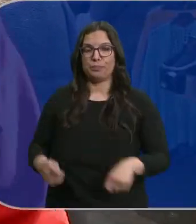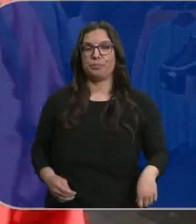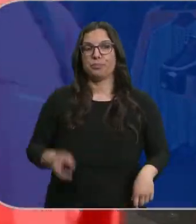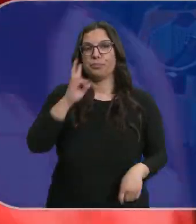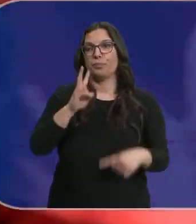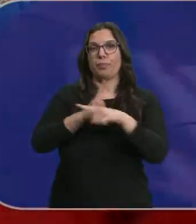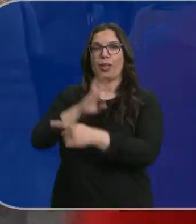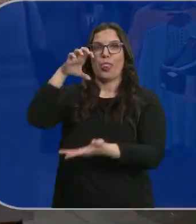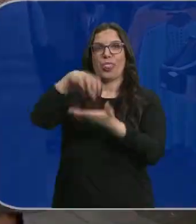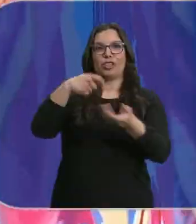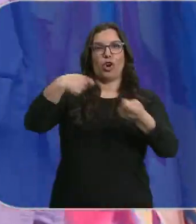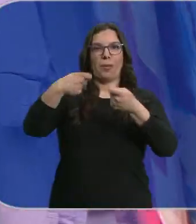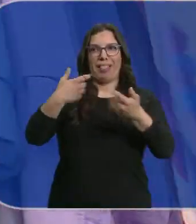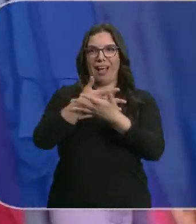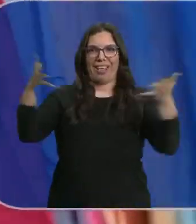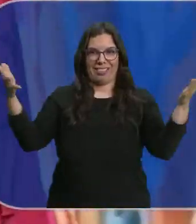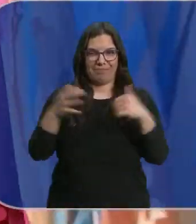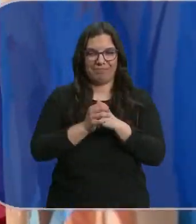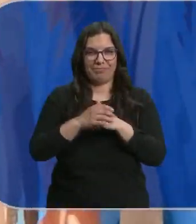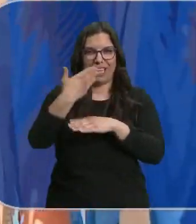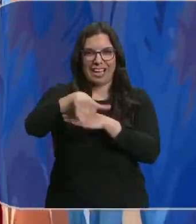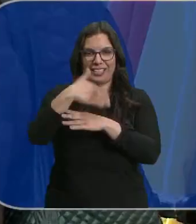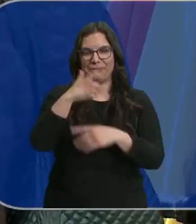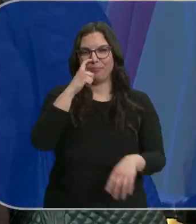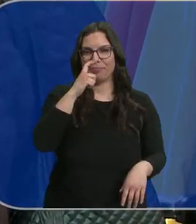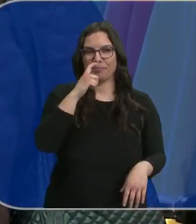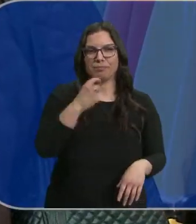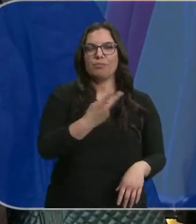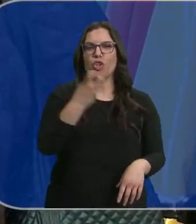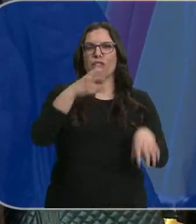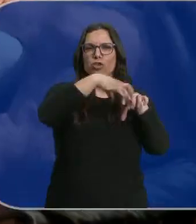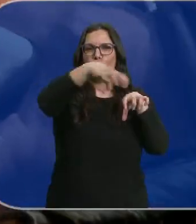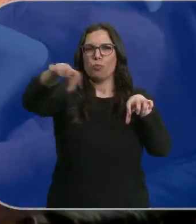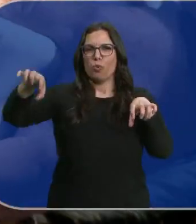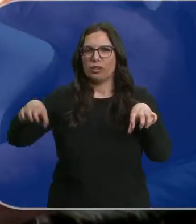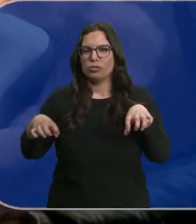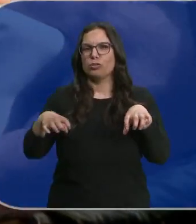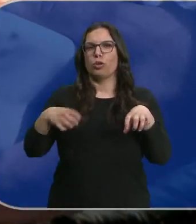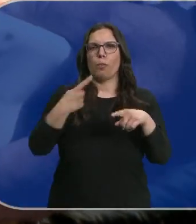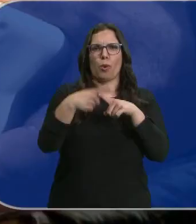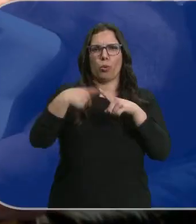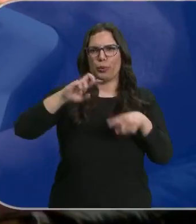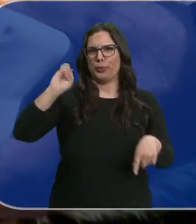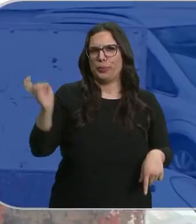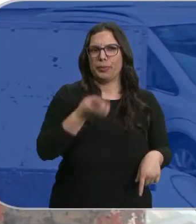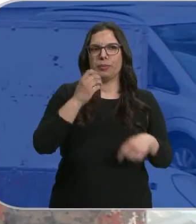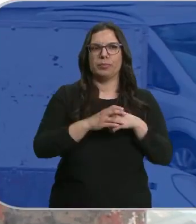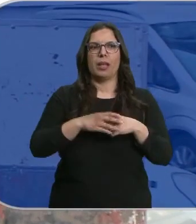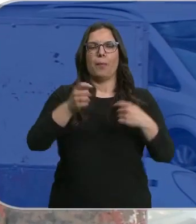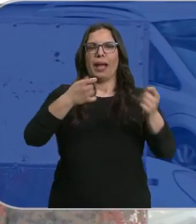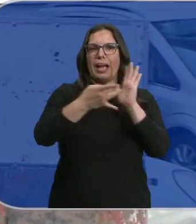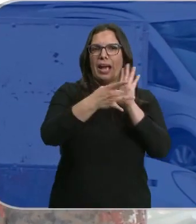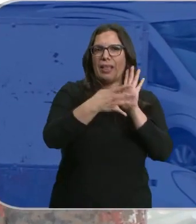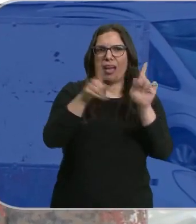Este es un gran centro comercial al aire libre. Hoy dos, euros. Más de 200 puestos con todo tipo de productos. El mercadillo trae